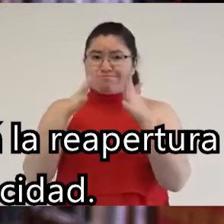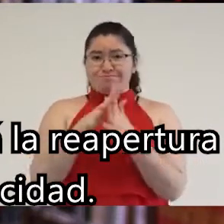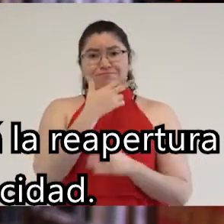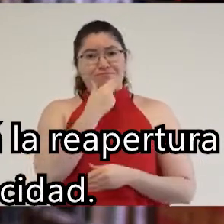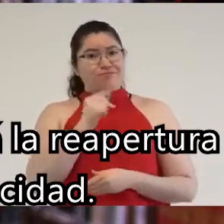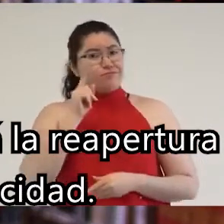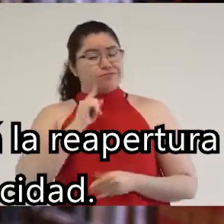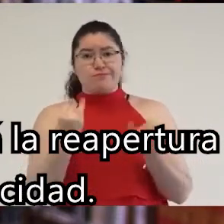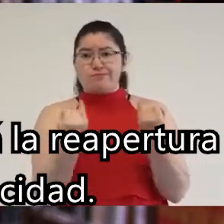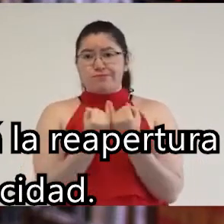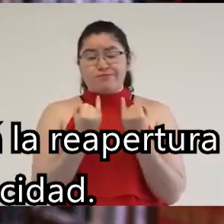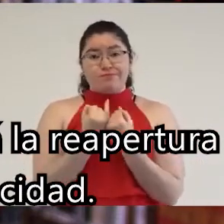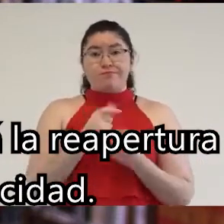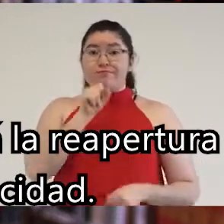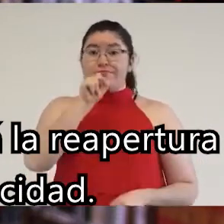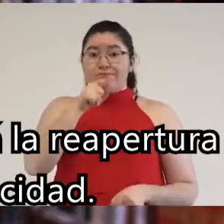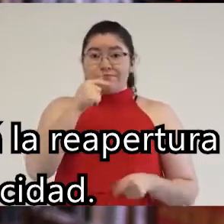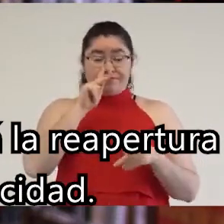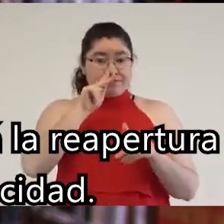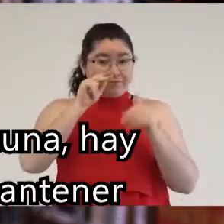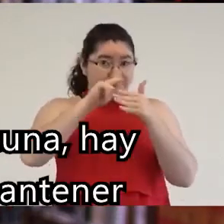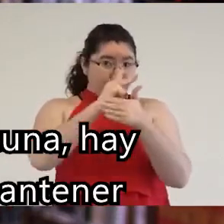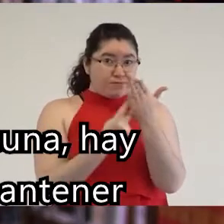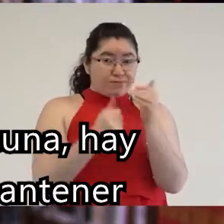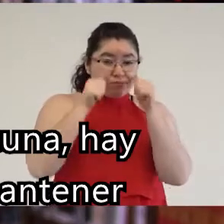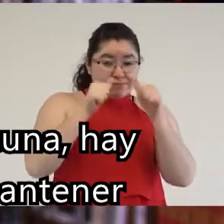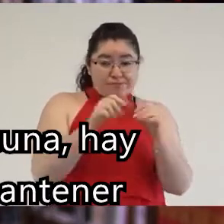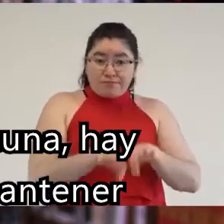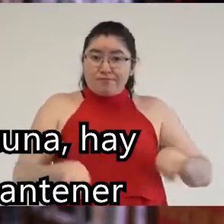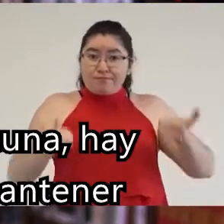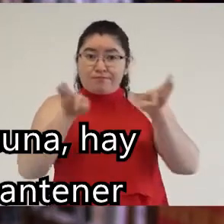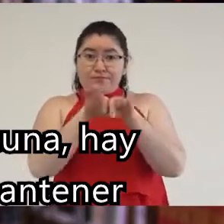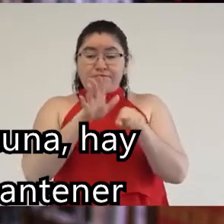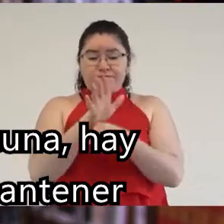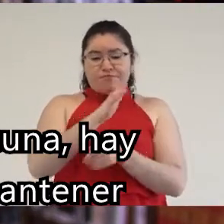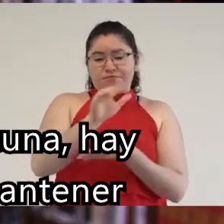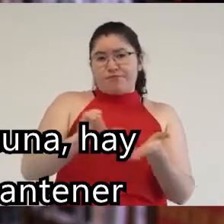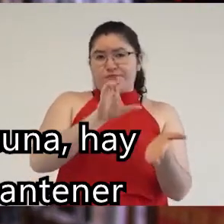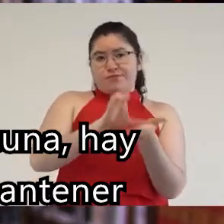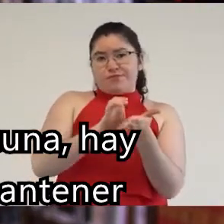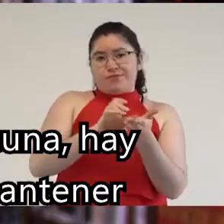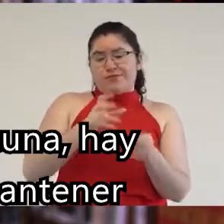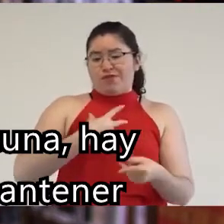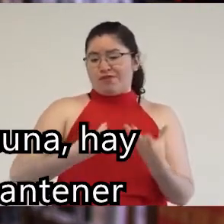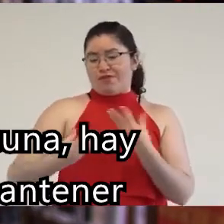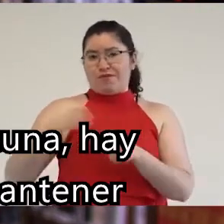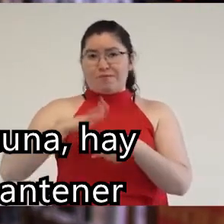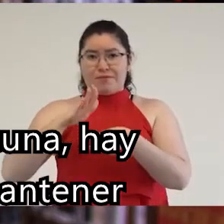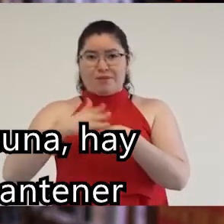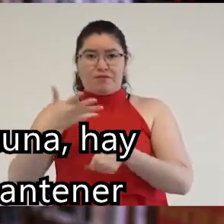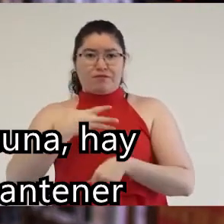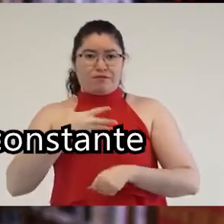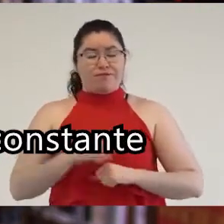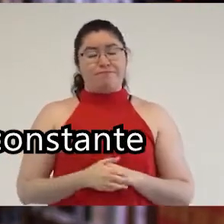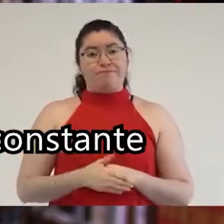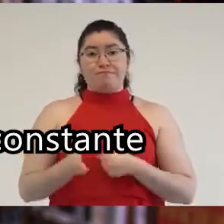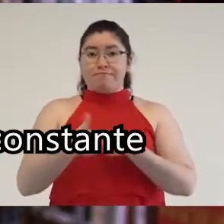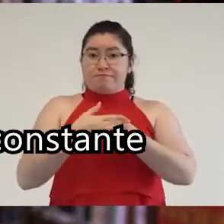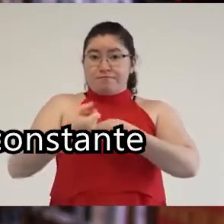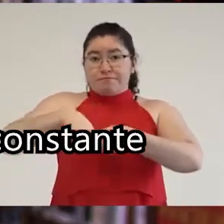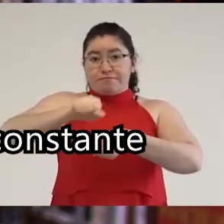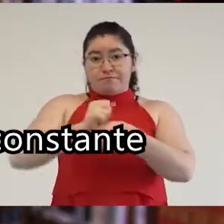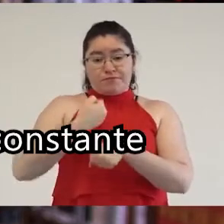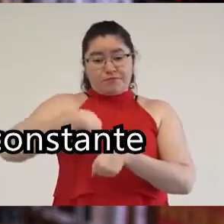gimnasios al 30% de su capacidad. Recuerdo que mientras no haya vacuna hay que seguir usando cubrebocas, mantener la sana